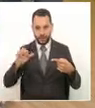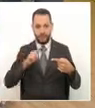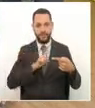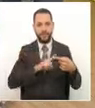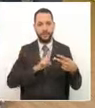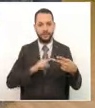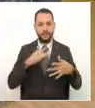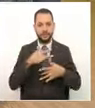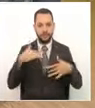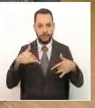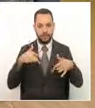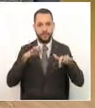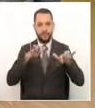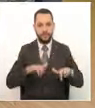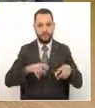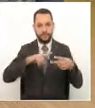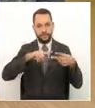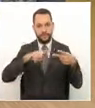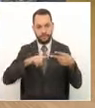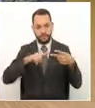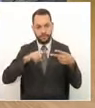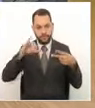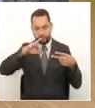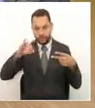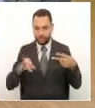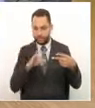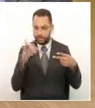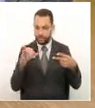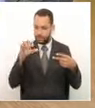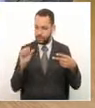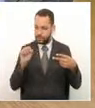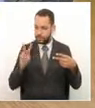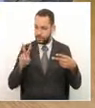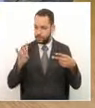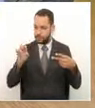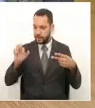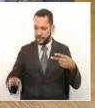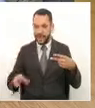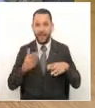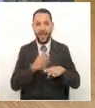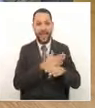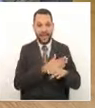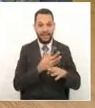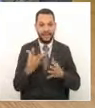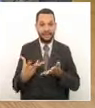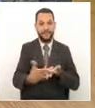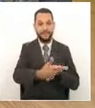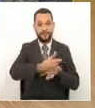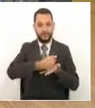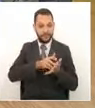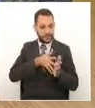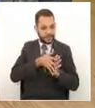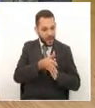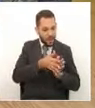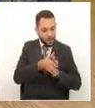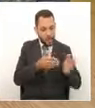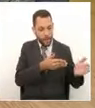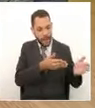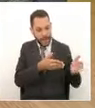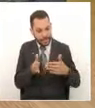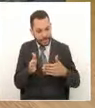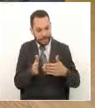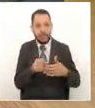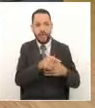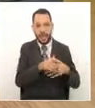Salud, el doctor Javier Darío Marulanda, quien además estaba ahorita presentando su informe del plan de desarrollo frente a la anual asamblea departamental.